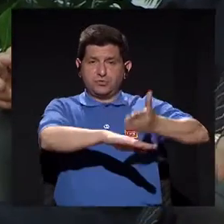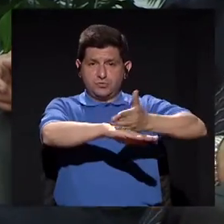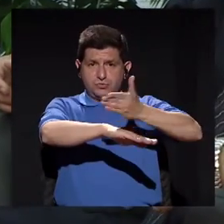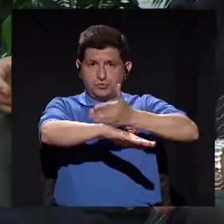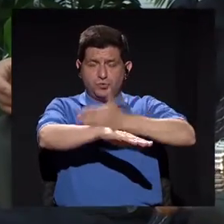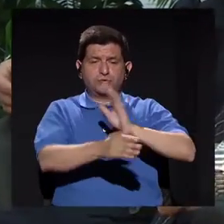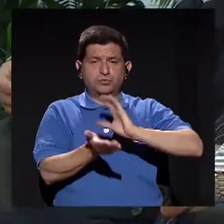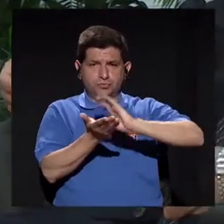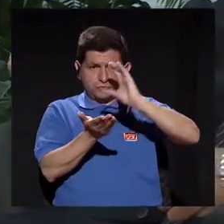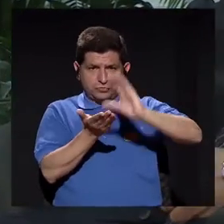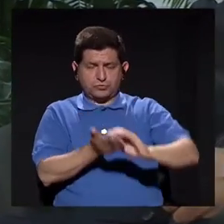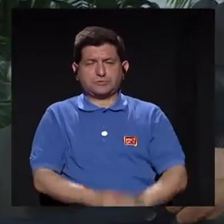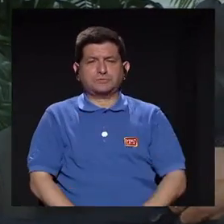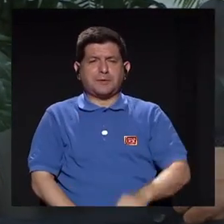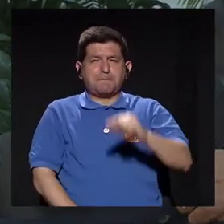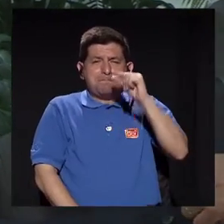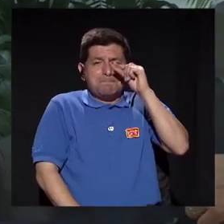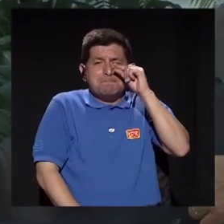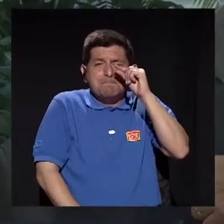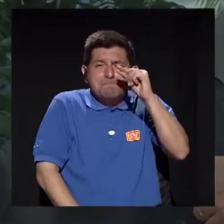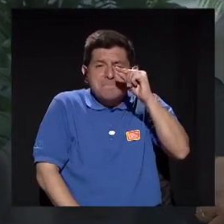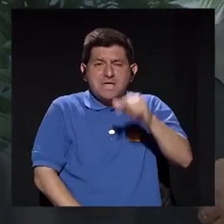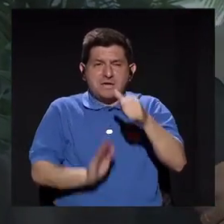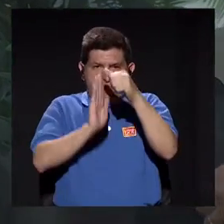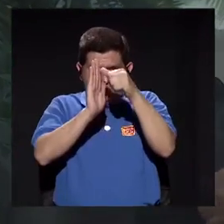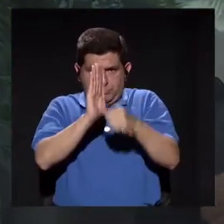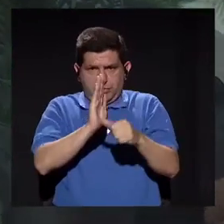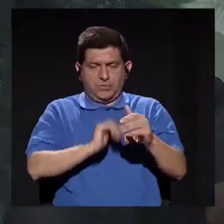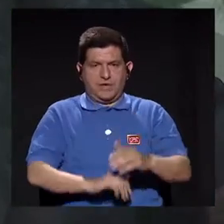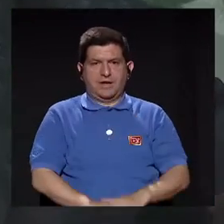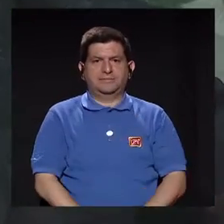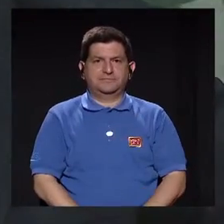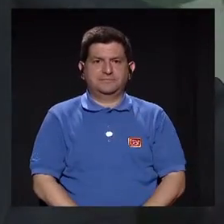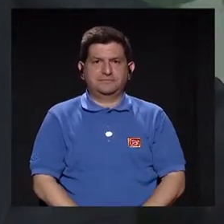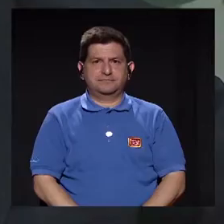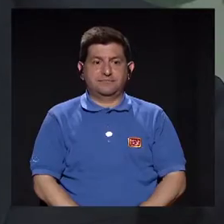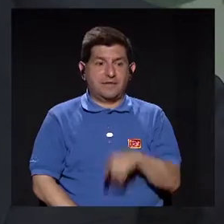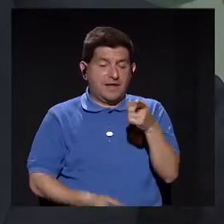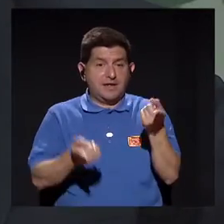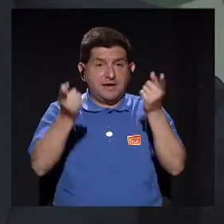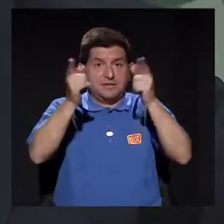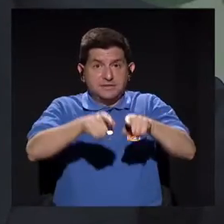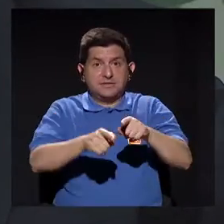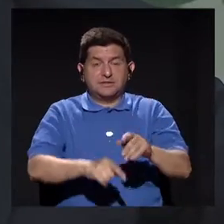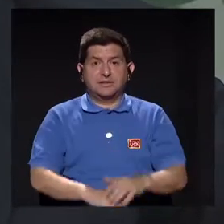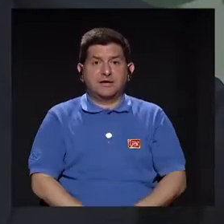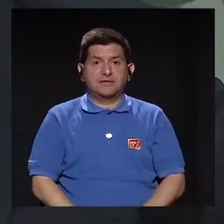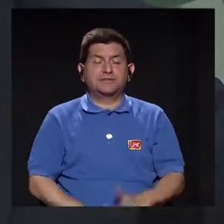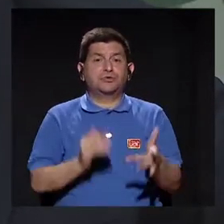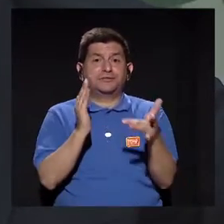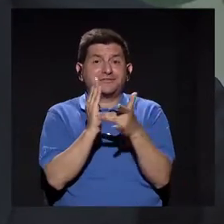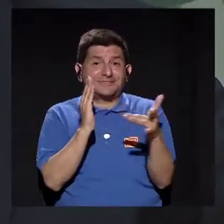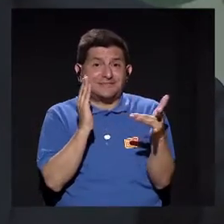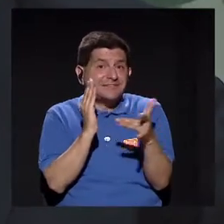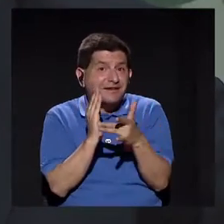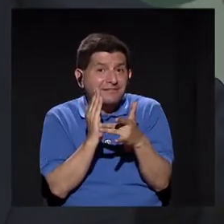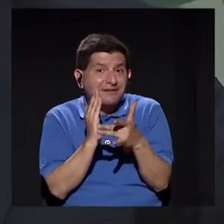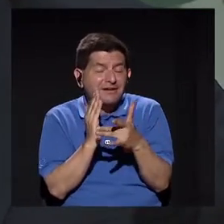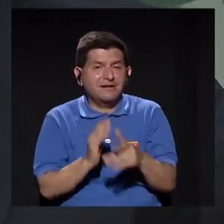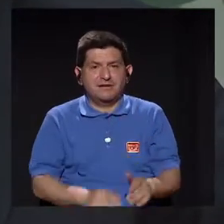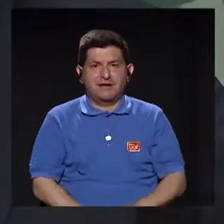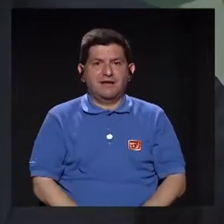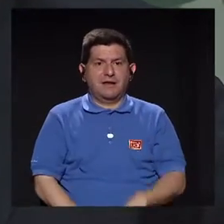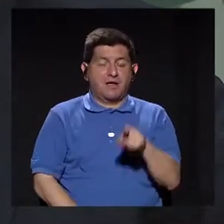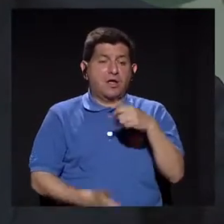avanzando con cursos de microcirugía, que es obviamente una técnica que